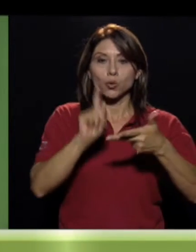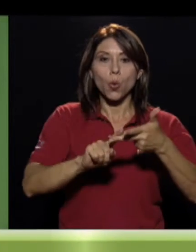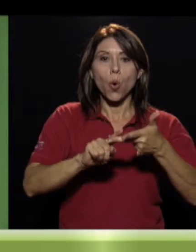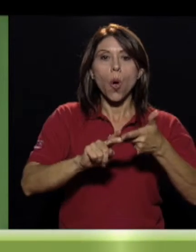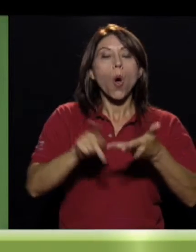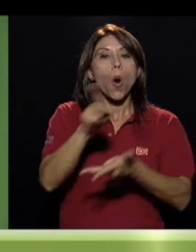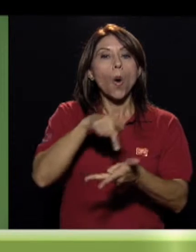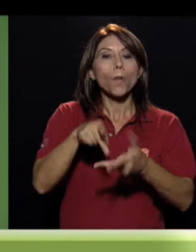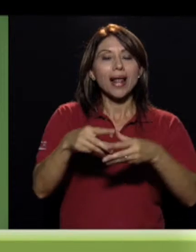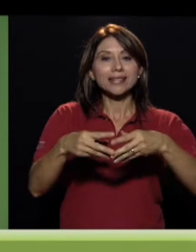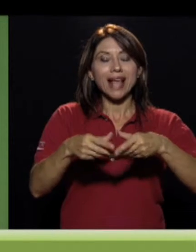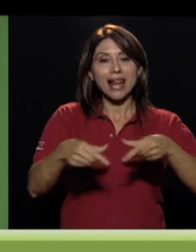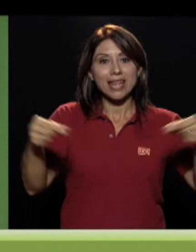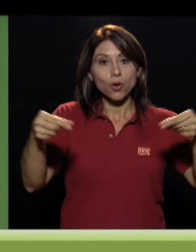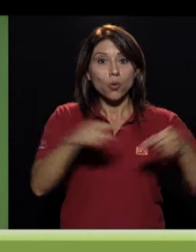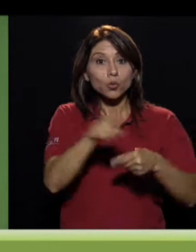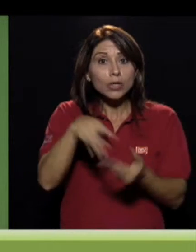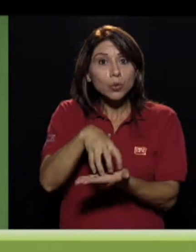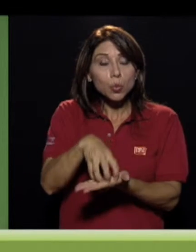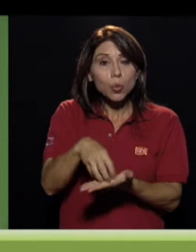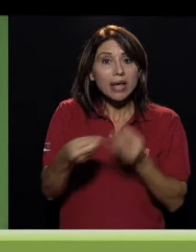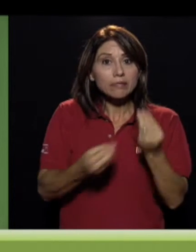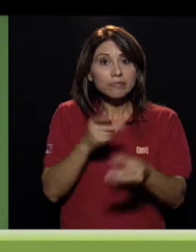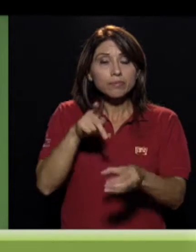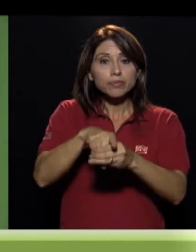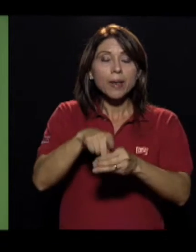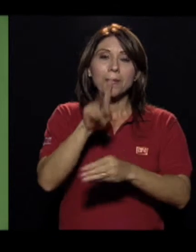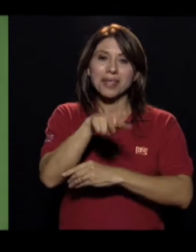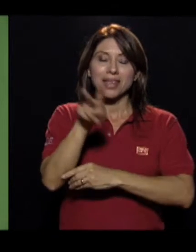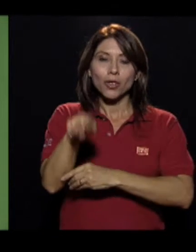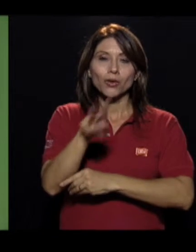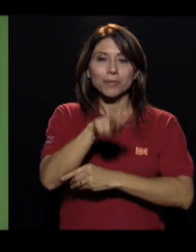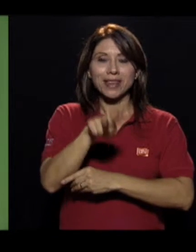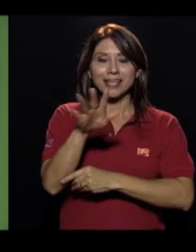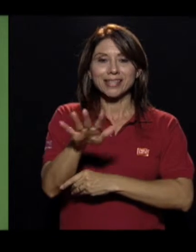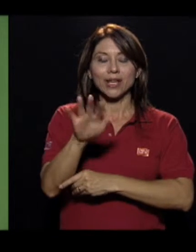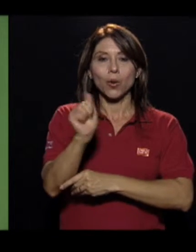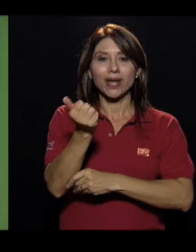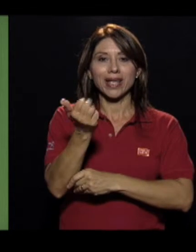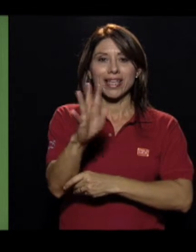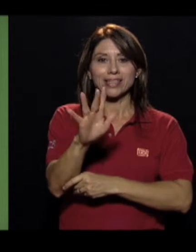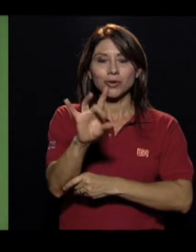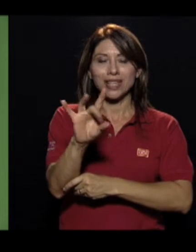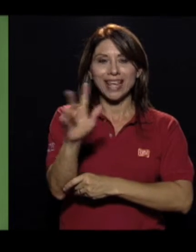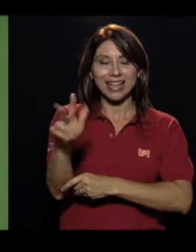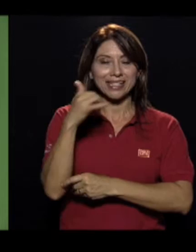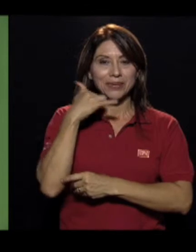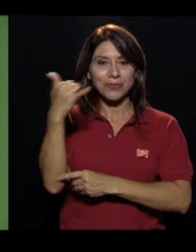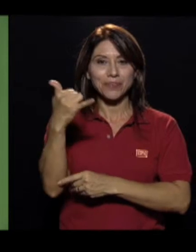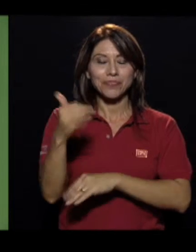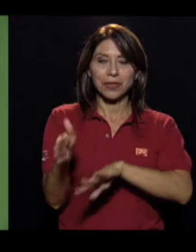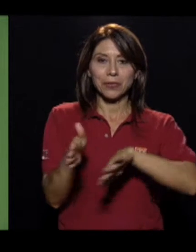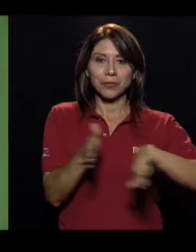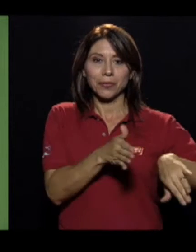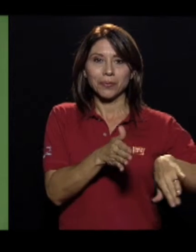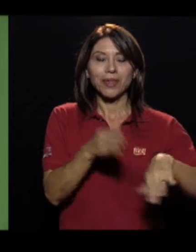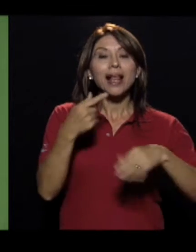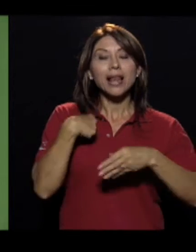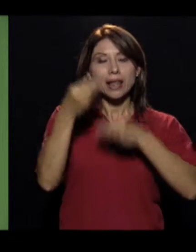Si le queda alguna duda sobre cómo participar puede comunicarse al 22-25-1583.